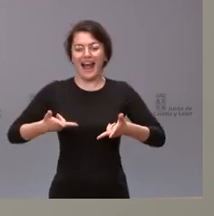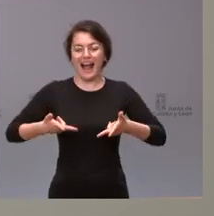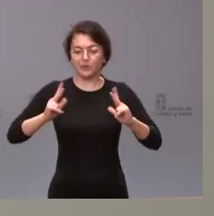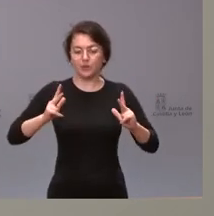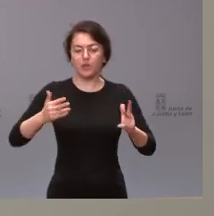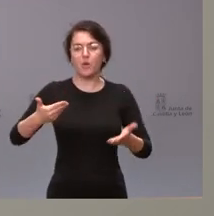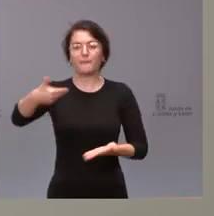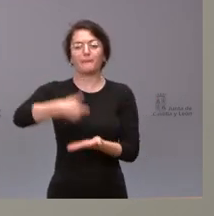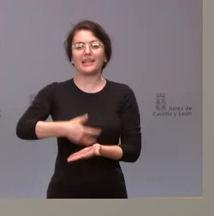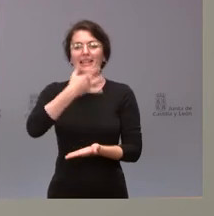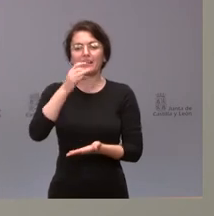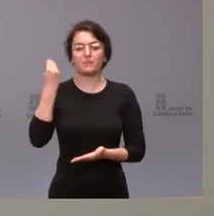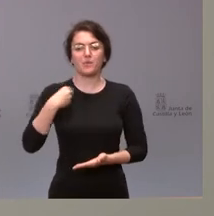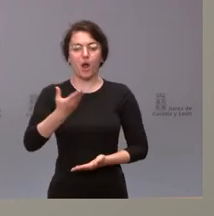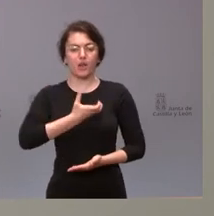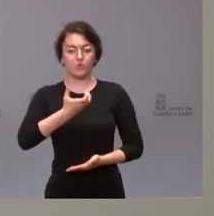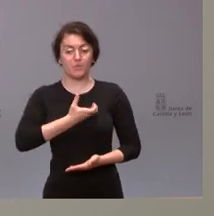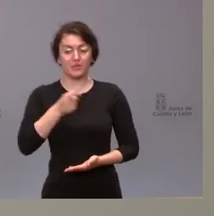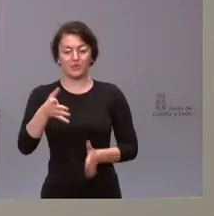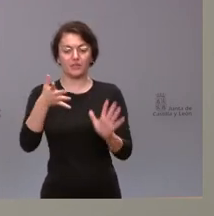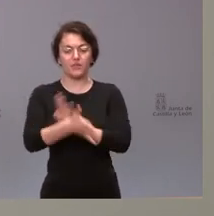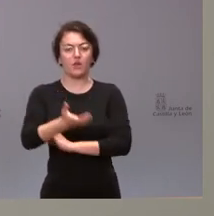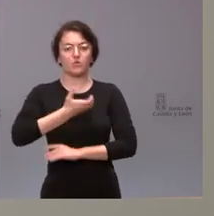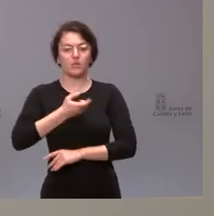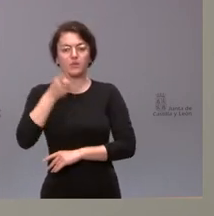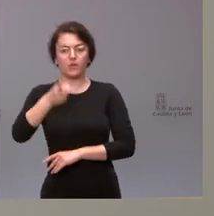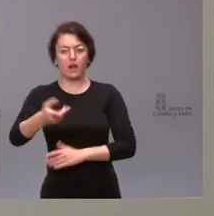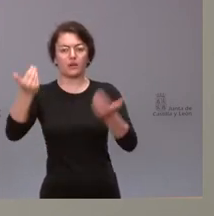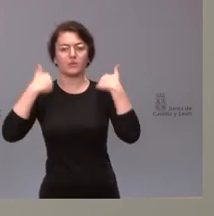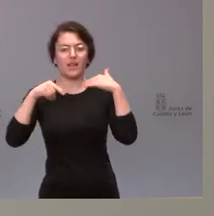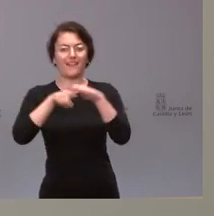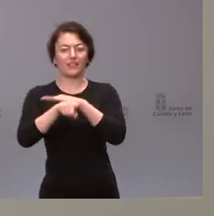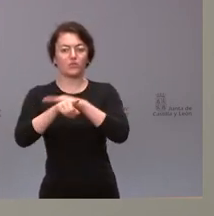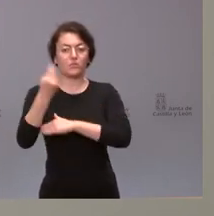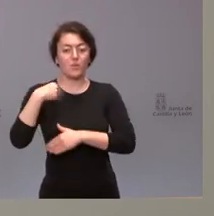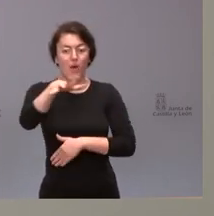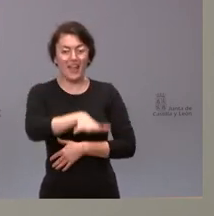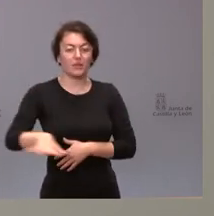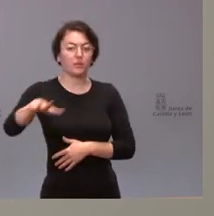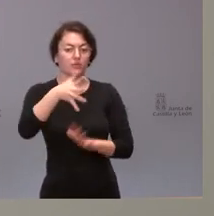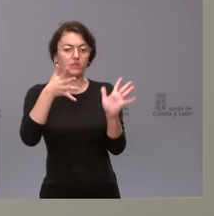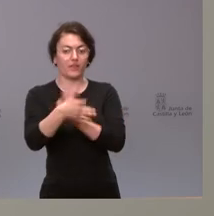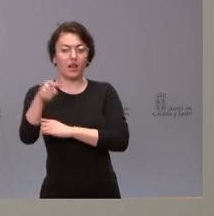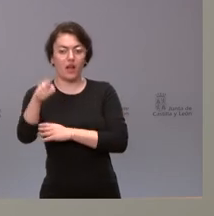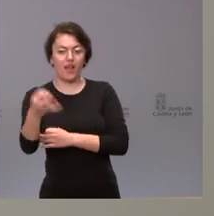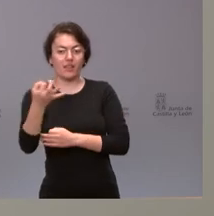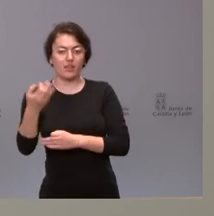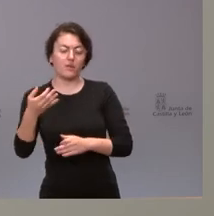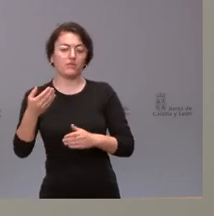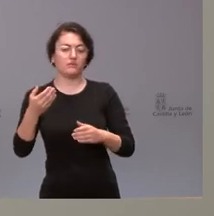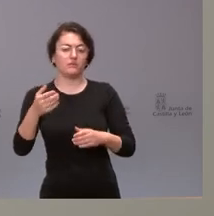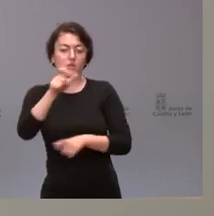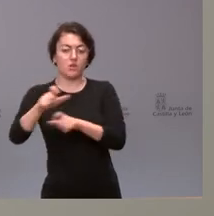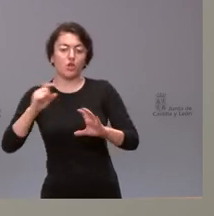el ayuntamiento competente, que es el competente también de la gestión de ese propio espacio y, por tanto, de la dotación de los medios de seguridad, incluso